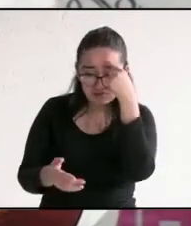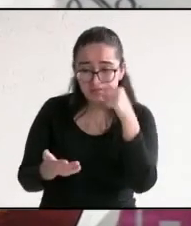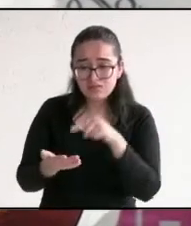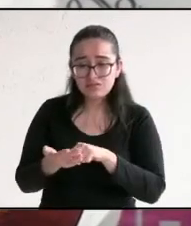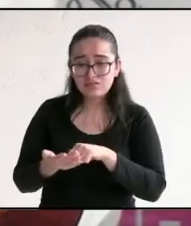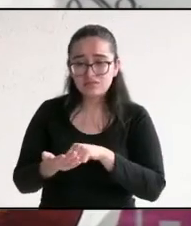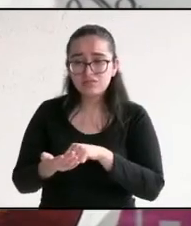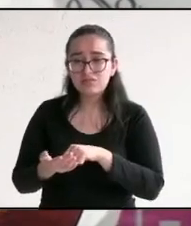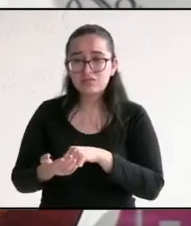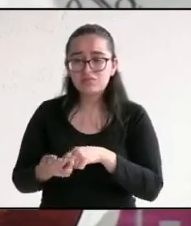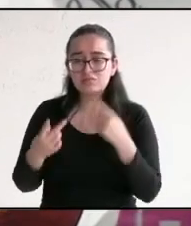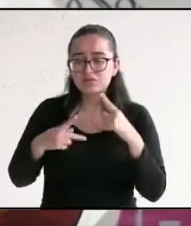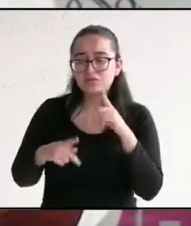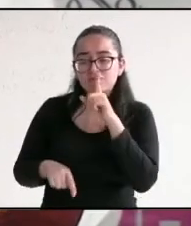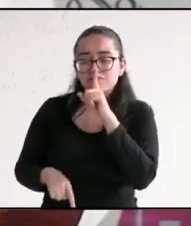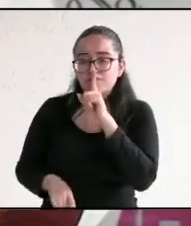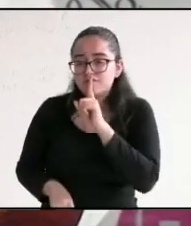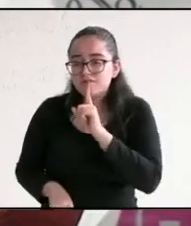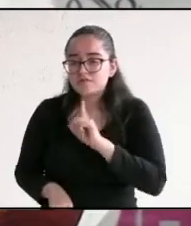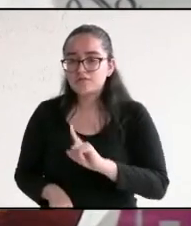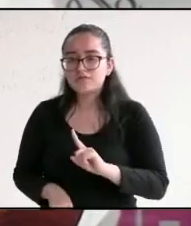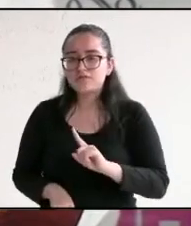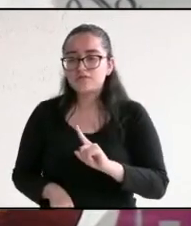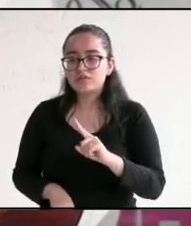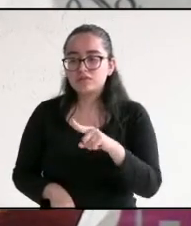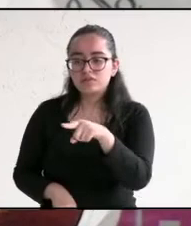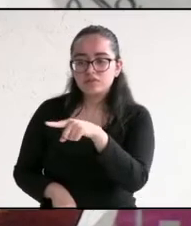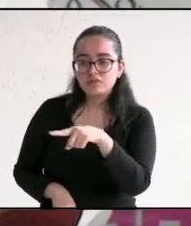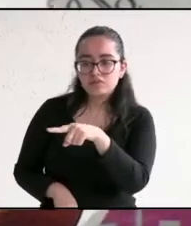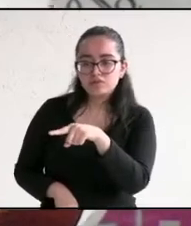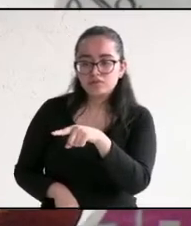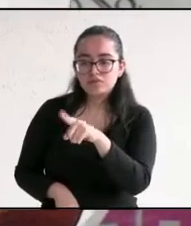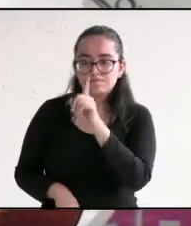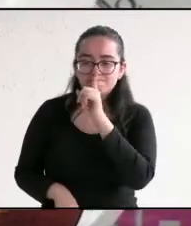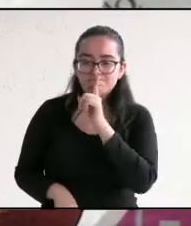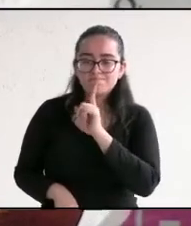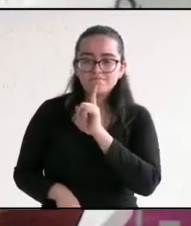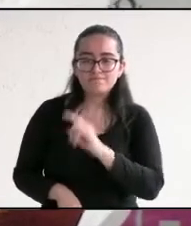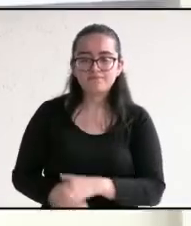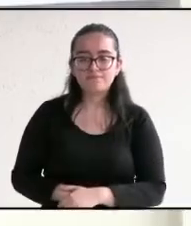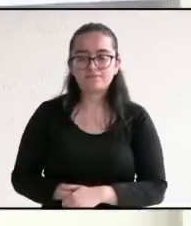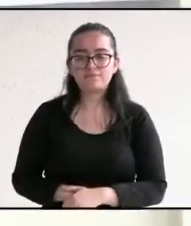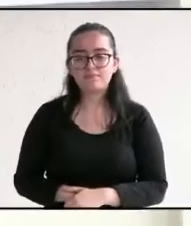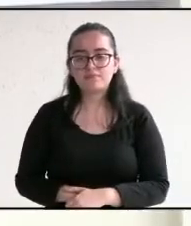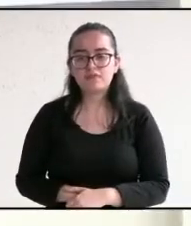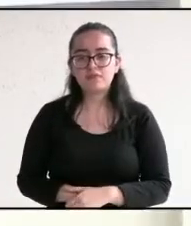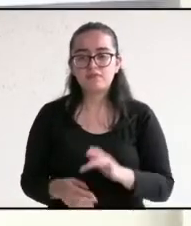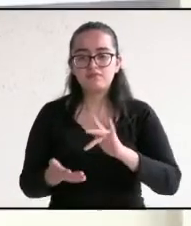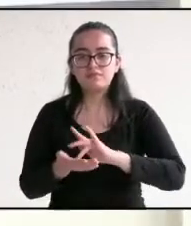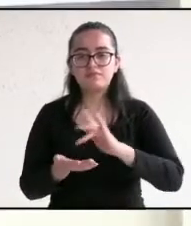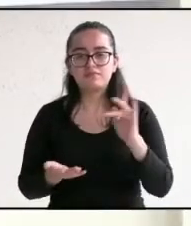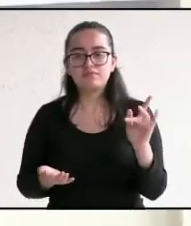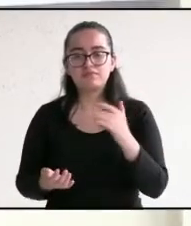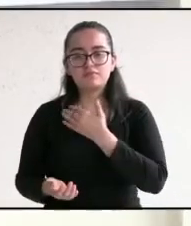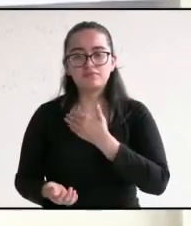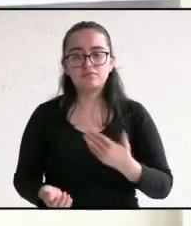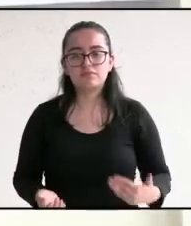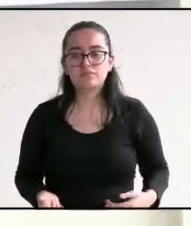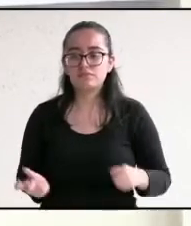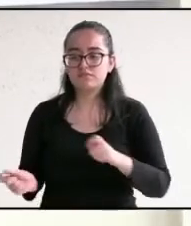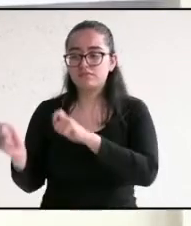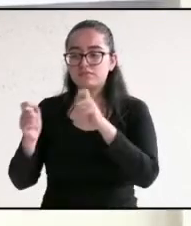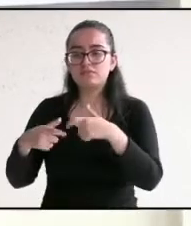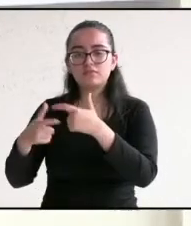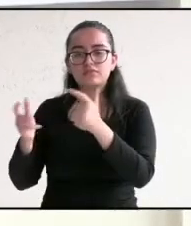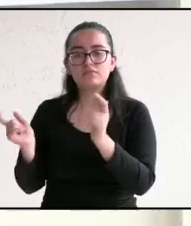embabucadores, que solamente dirigen al pueblo al despeñadero. Muchísimas gracias, candidato. Ahora le toca el turno al